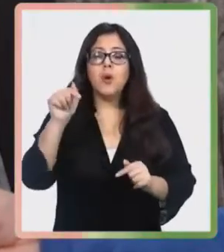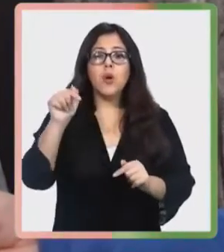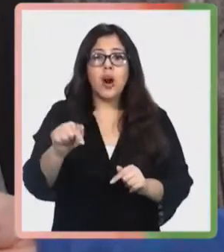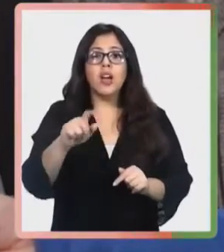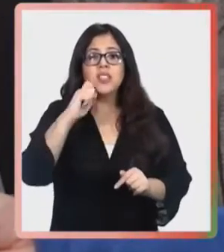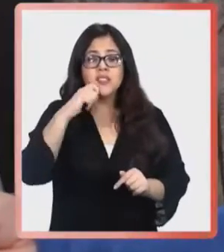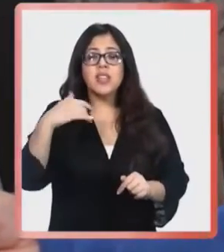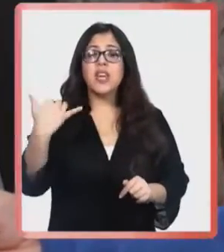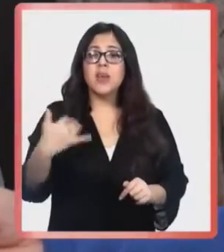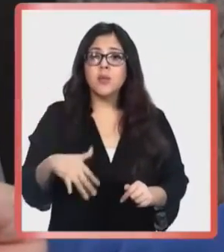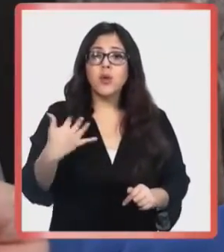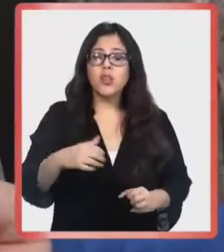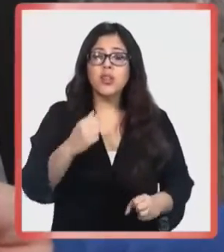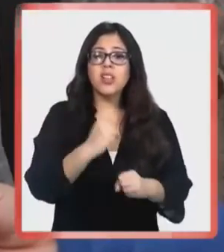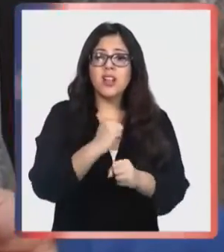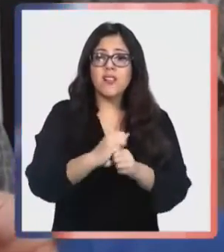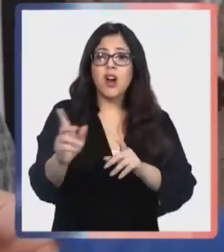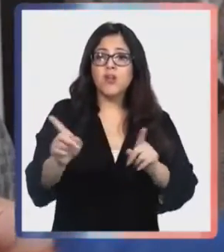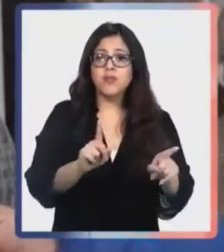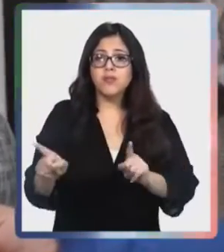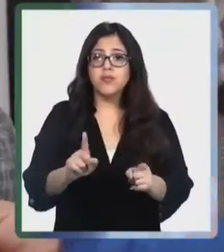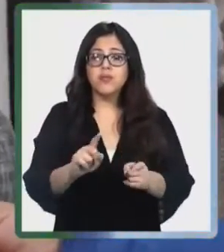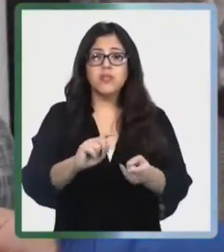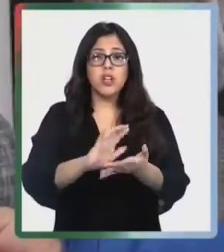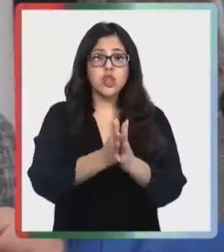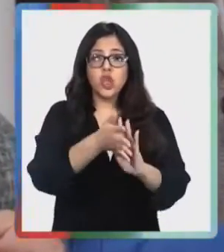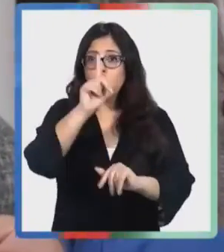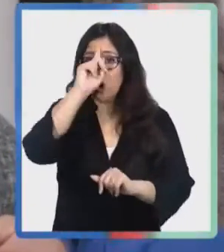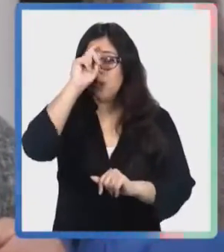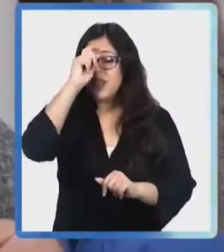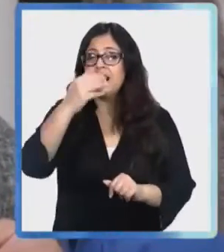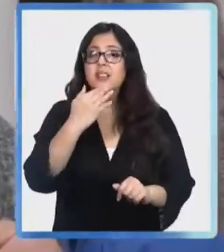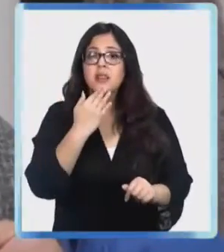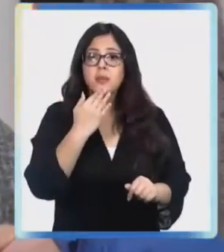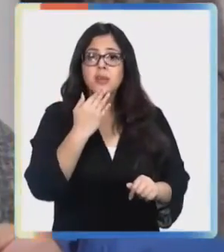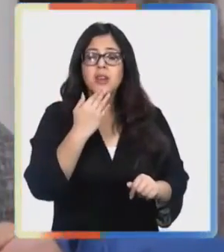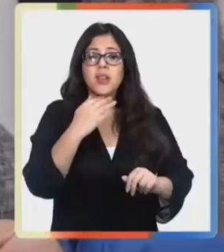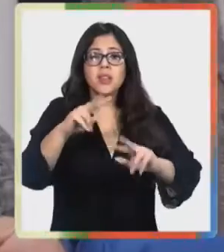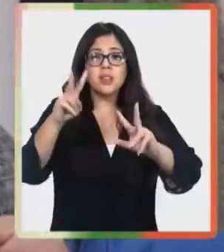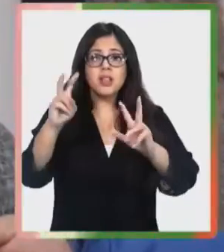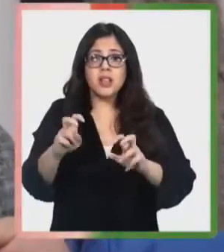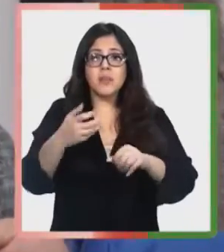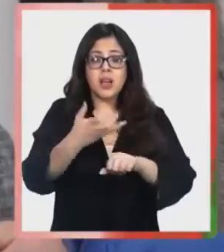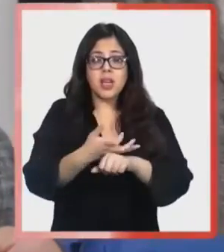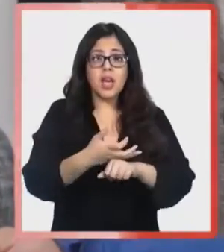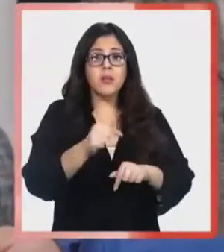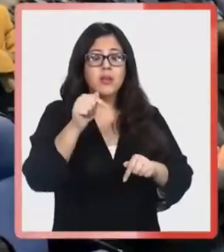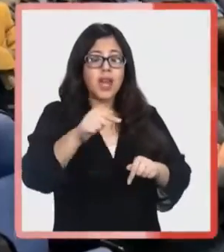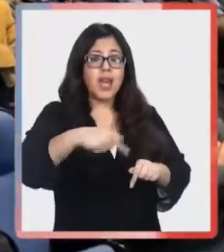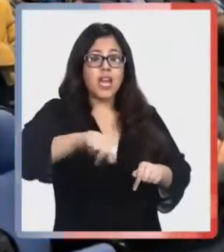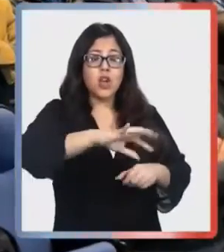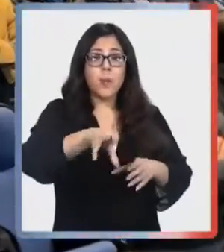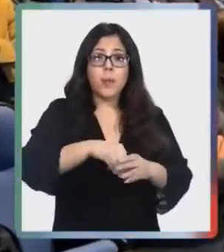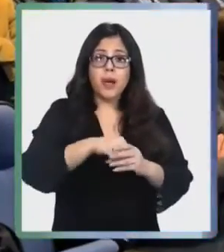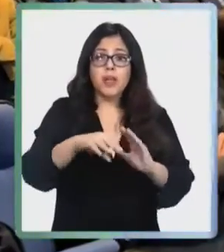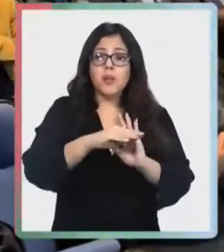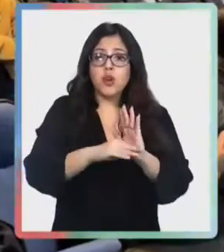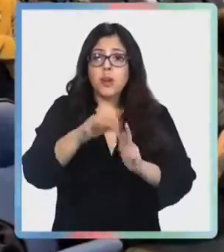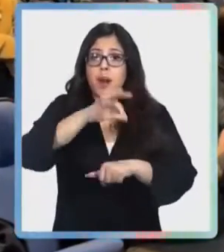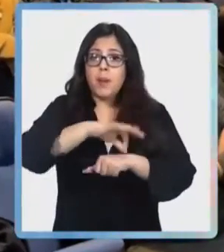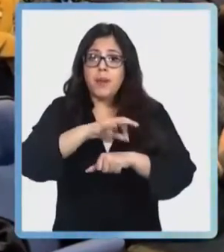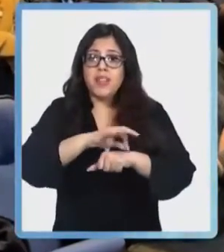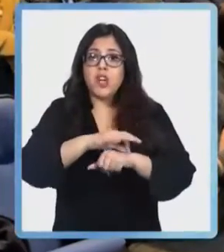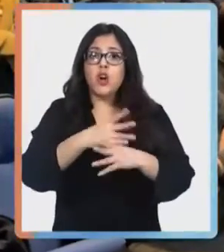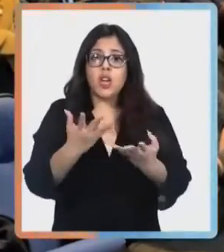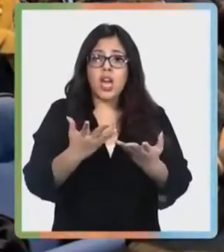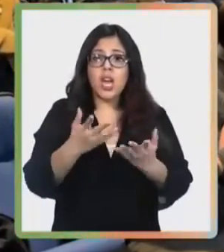tanto nuestras labores son diversas. Hacemos una gran labor en gestión en todos los hospitales. Aparte de la labor asistencial probablemente tal. Son parte del